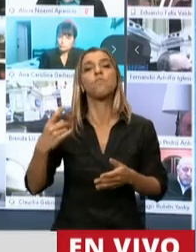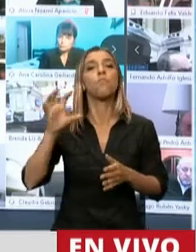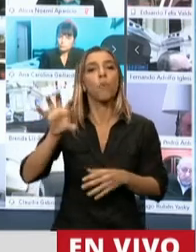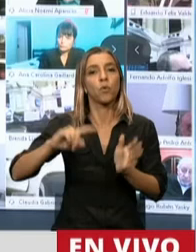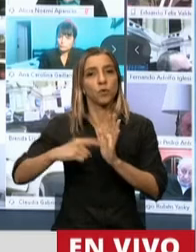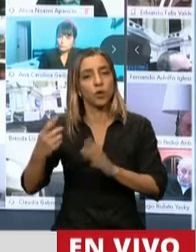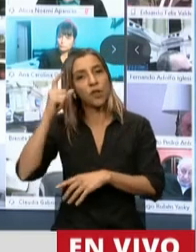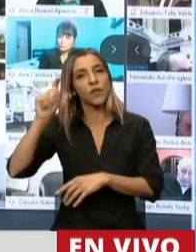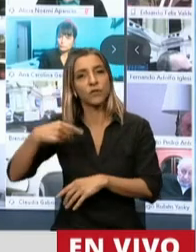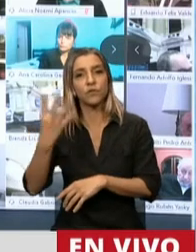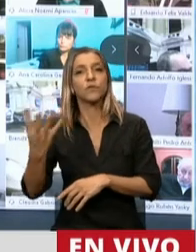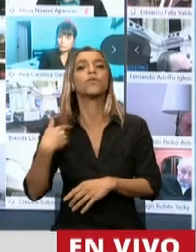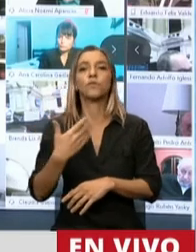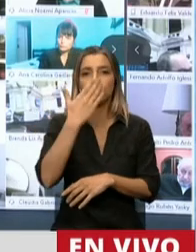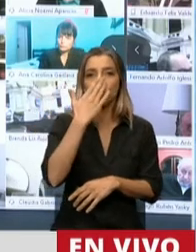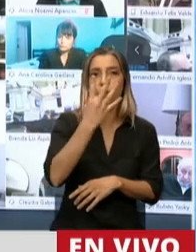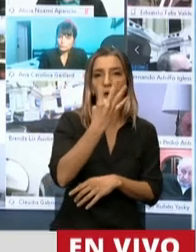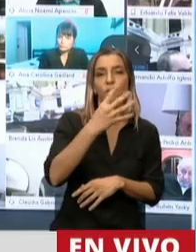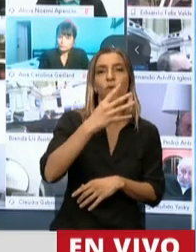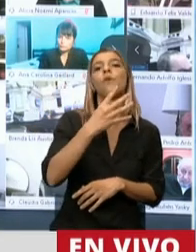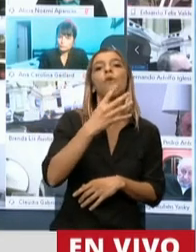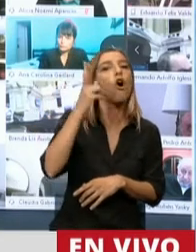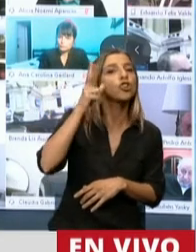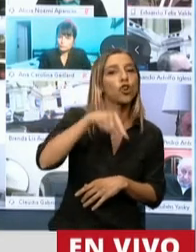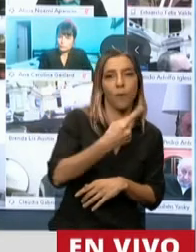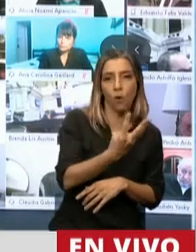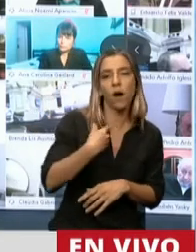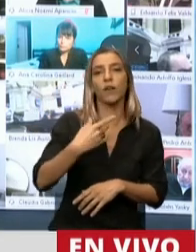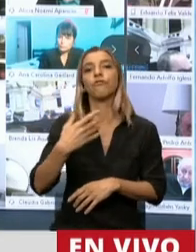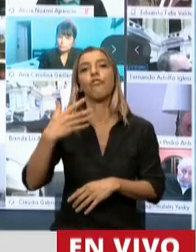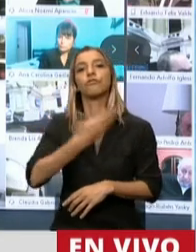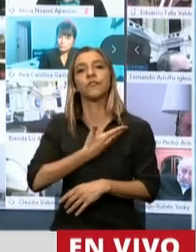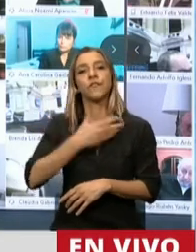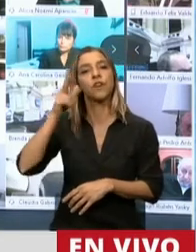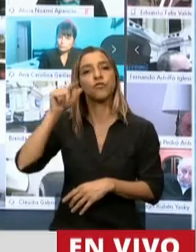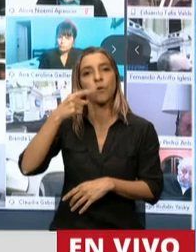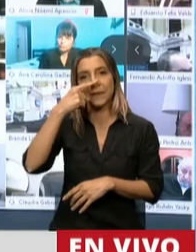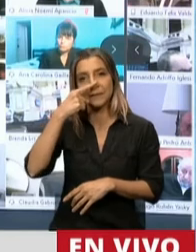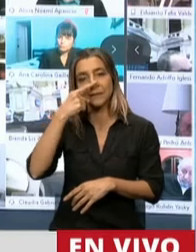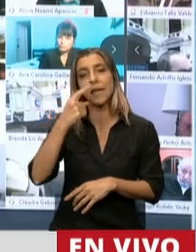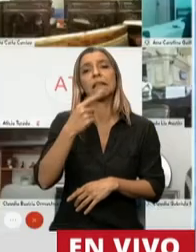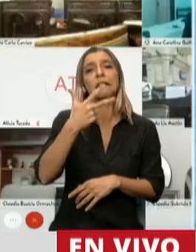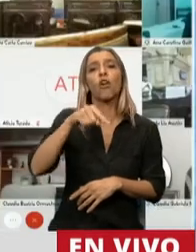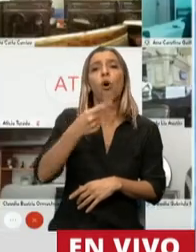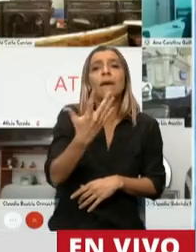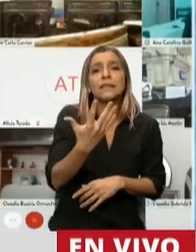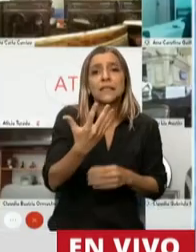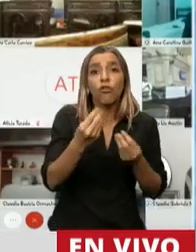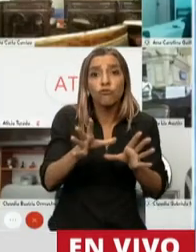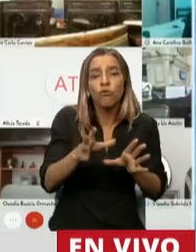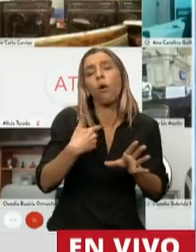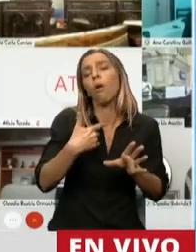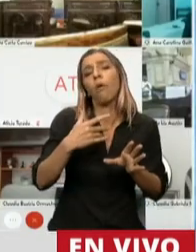,4, Córdoba 8,4, Santa Fe 6,7 y el 3,5 restante se